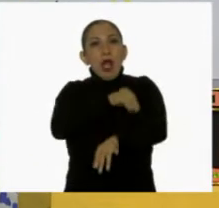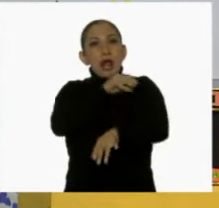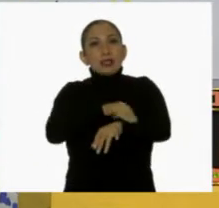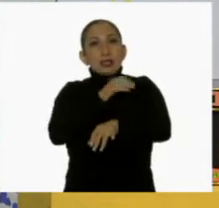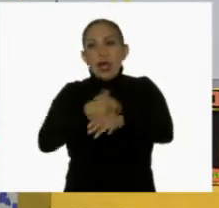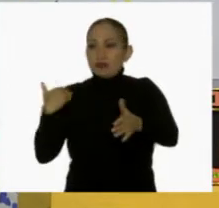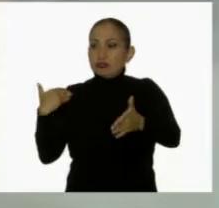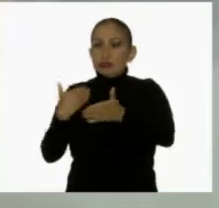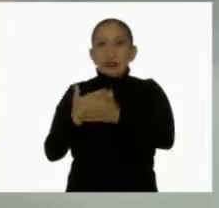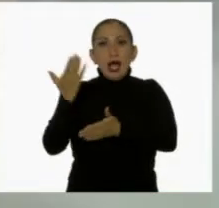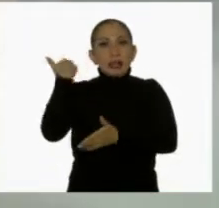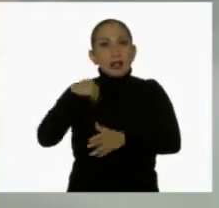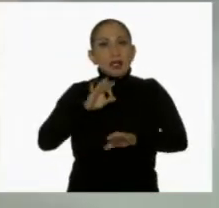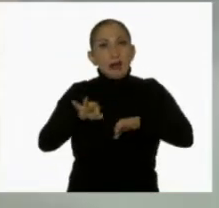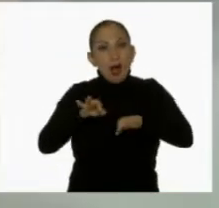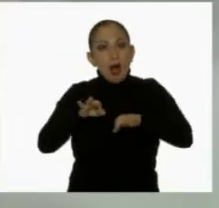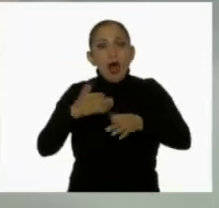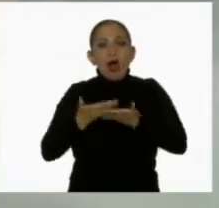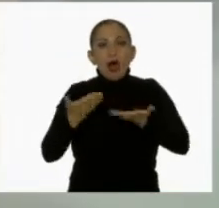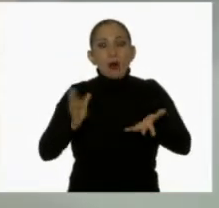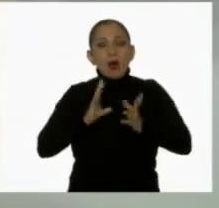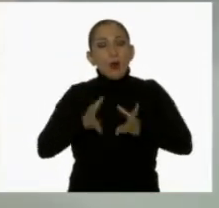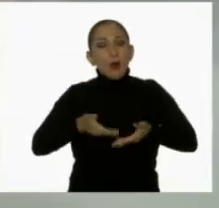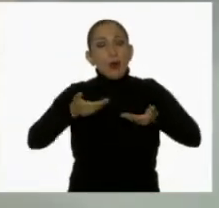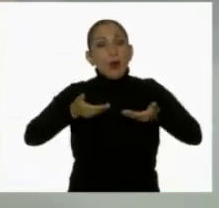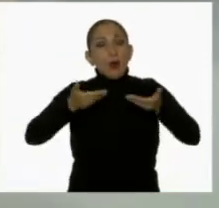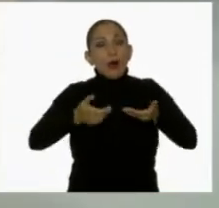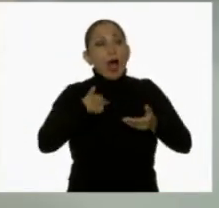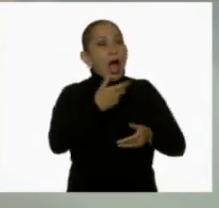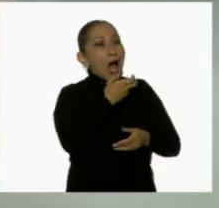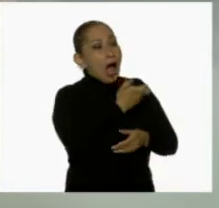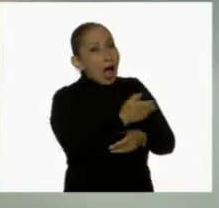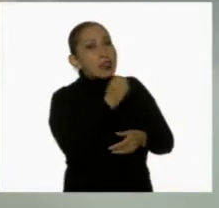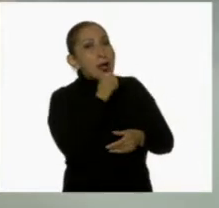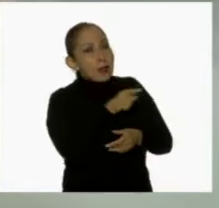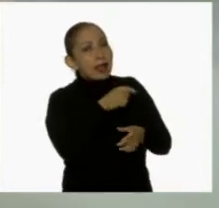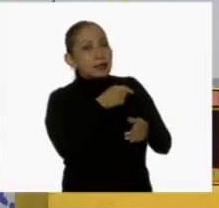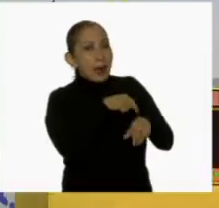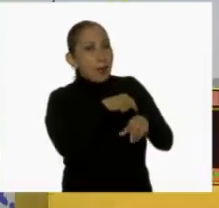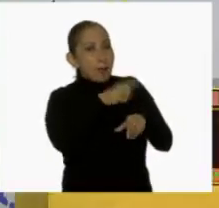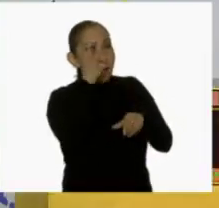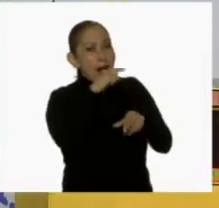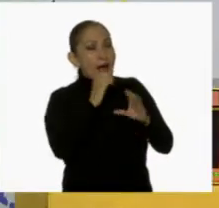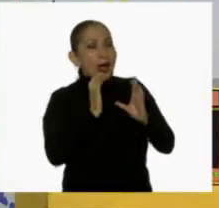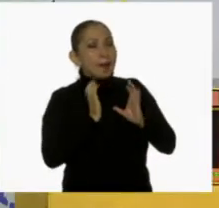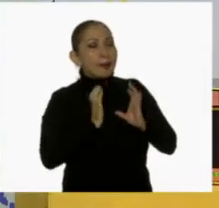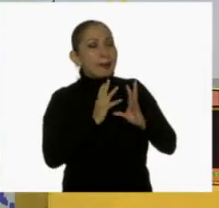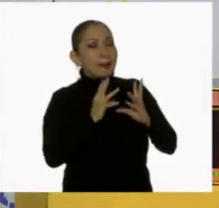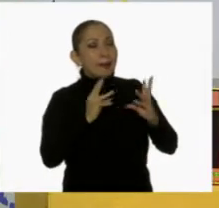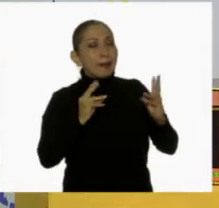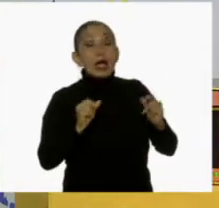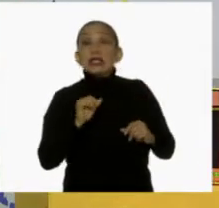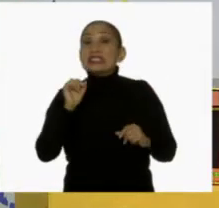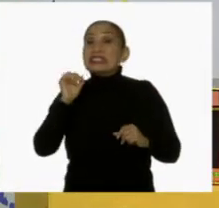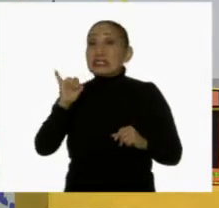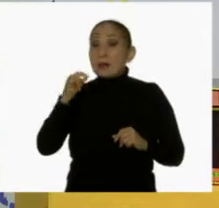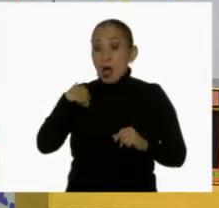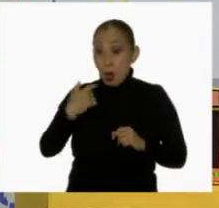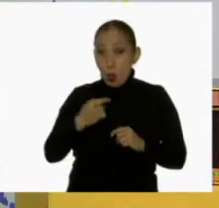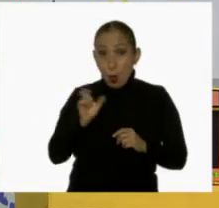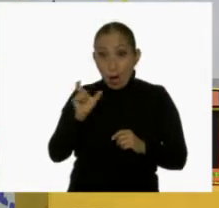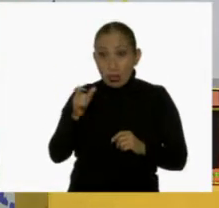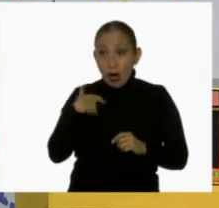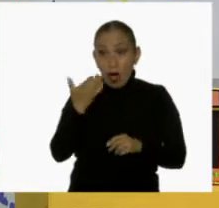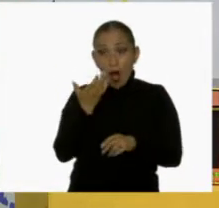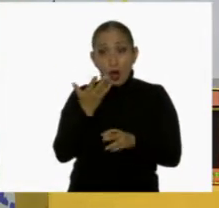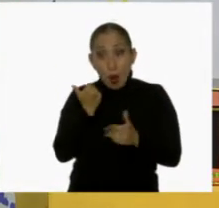¡Ah! Además de que es el momento perfecto para relajarnos. Pero, cuando no le ofrecemos a nuestro